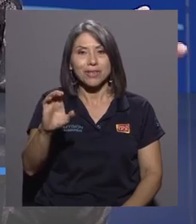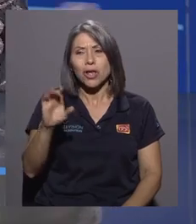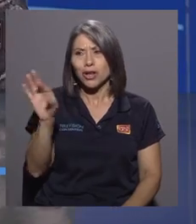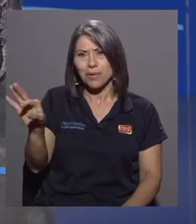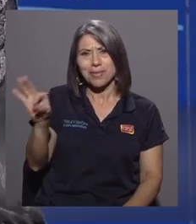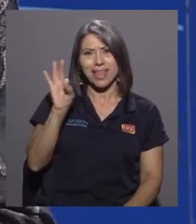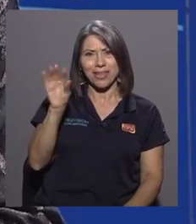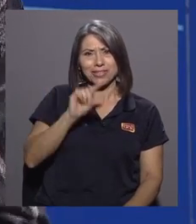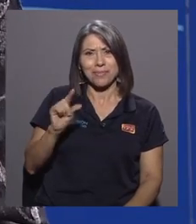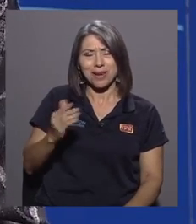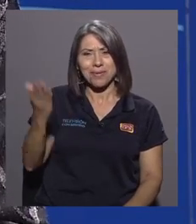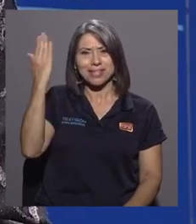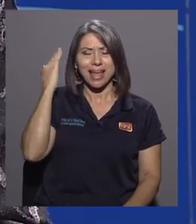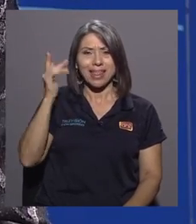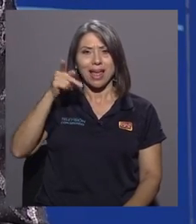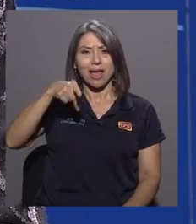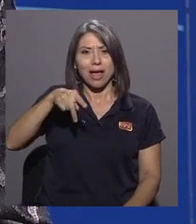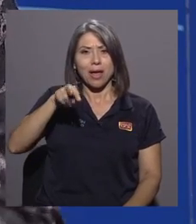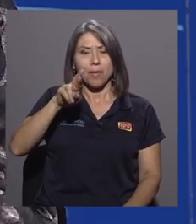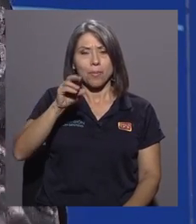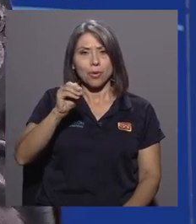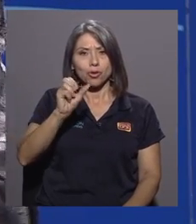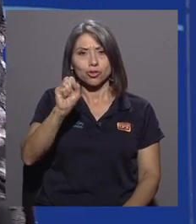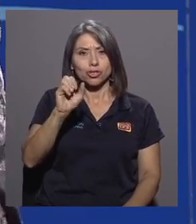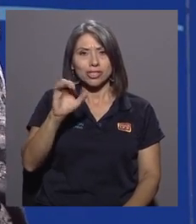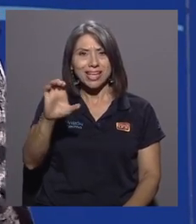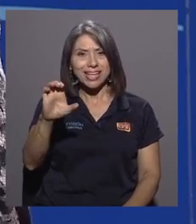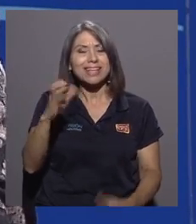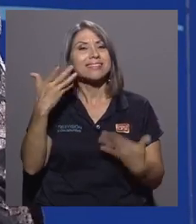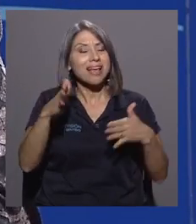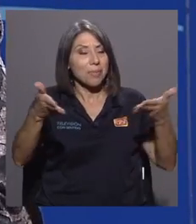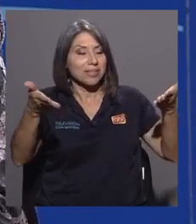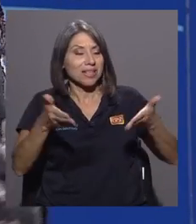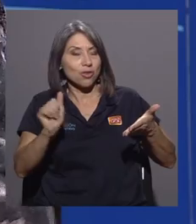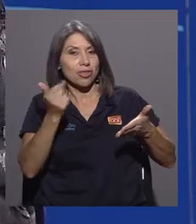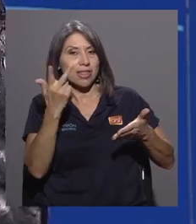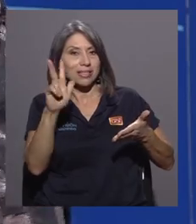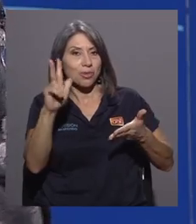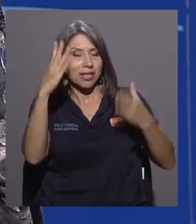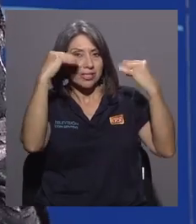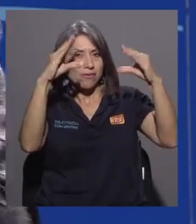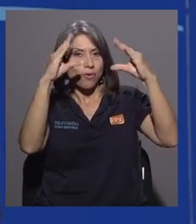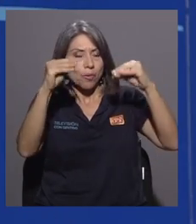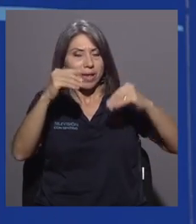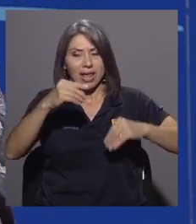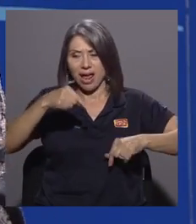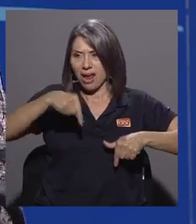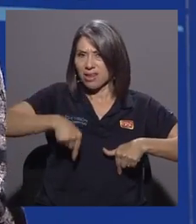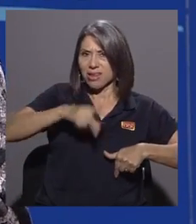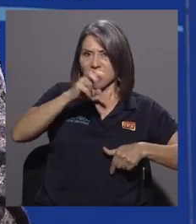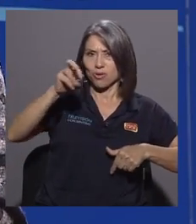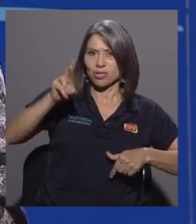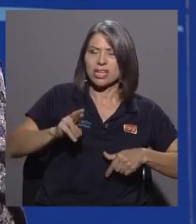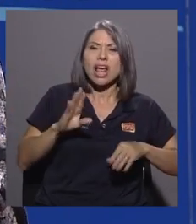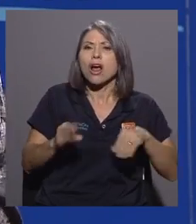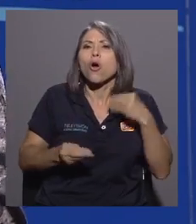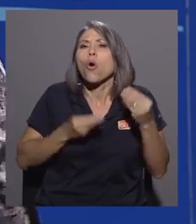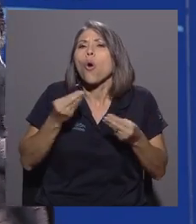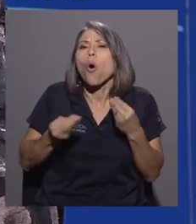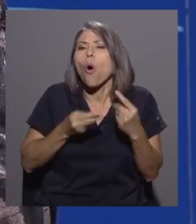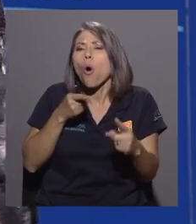presentó su decimotercer informe sobre cómo estamos nosotros en nuestro país en relación con ese camino del